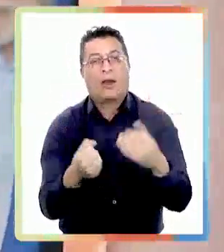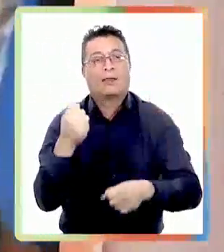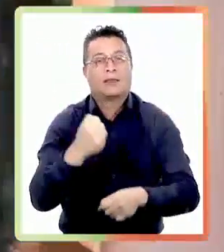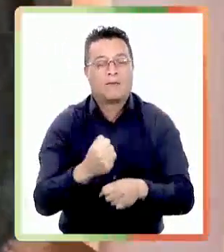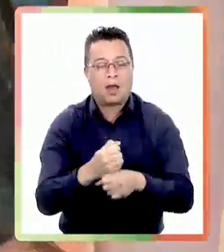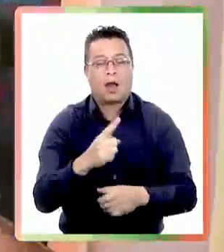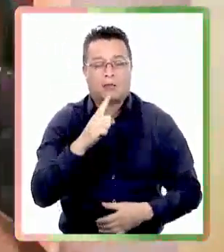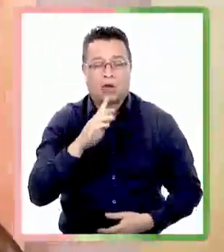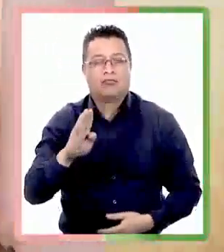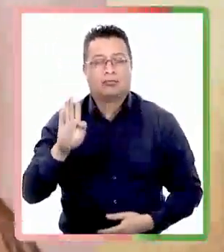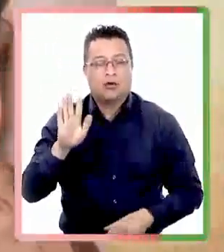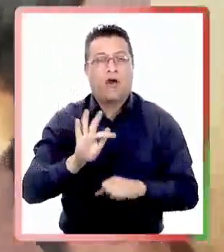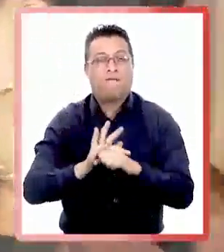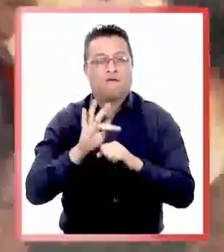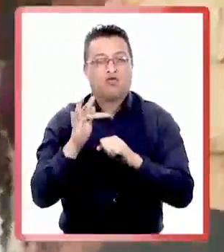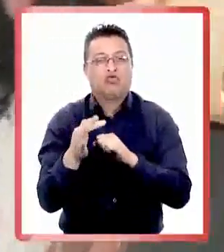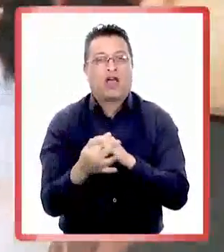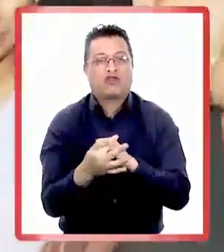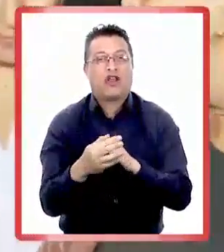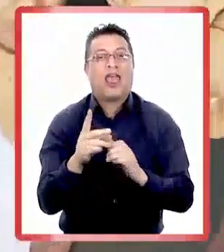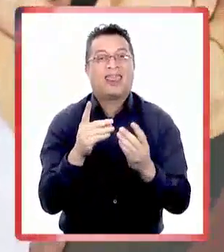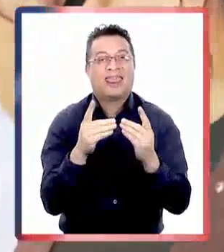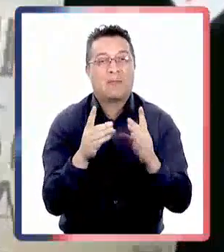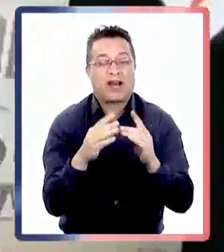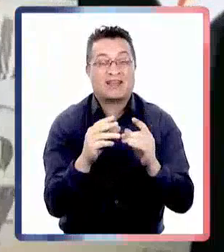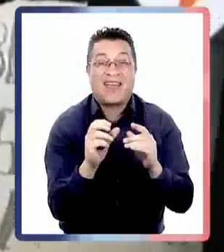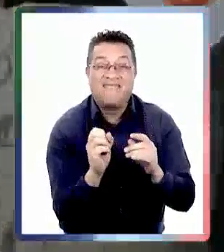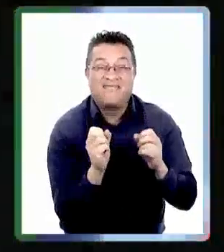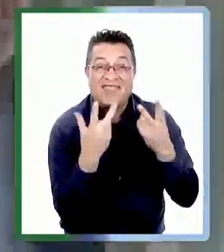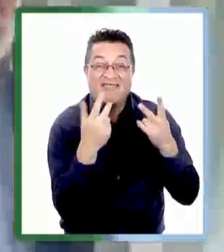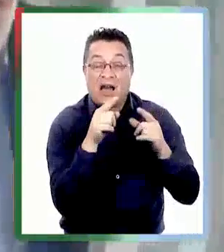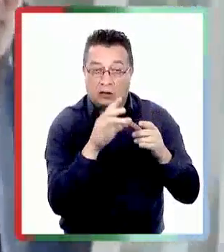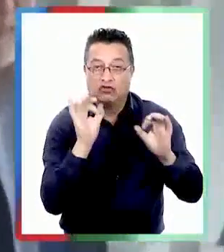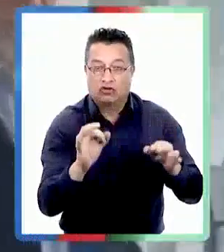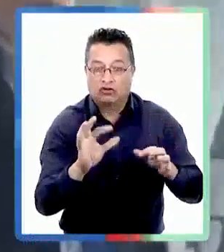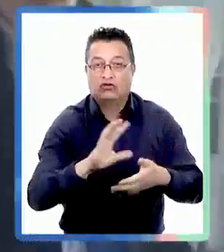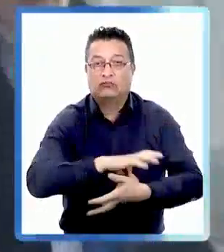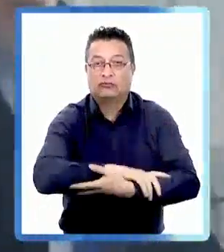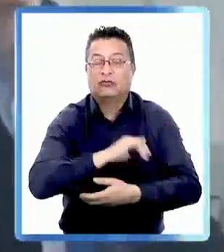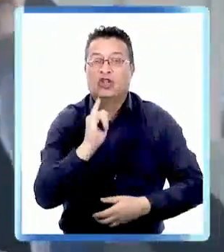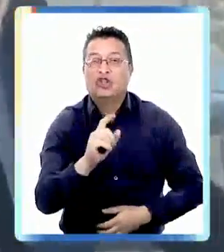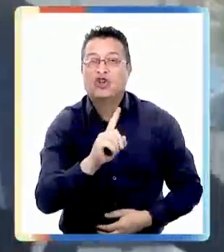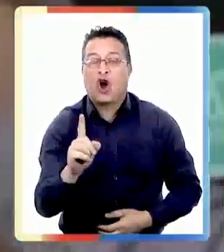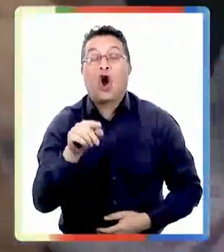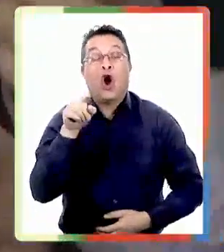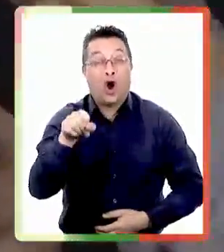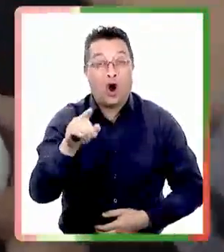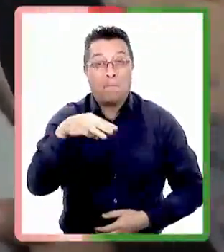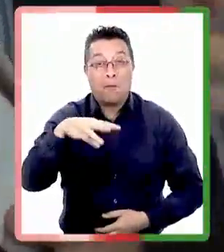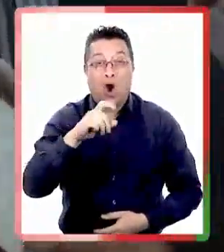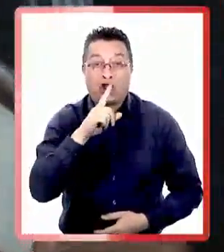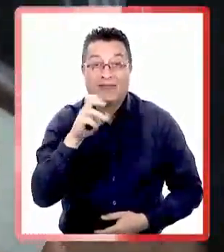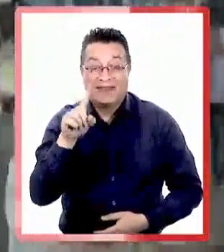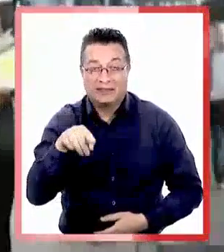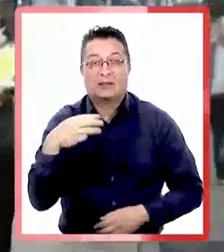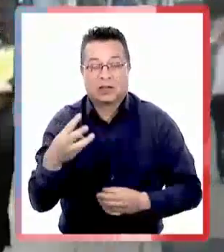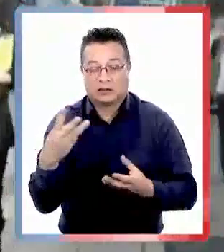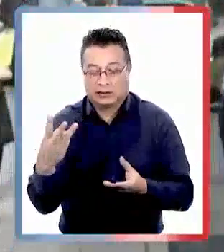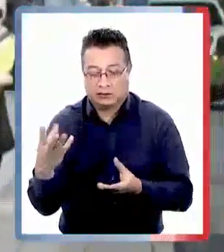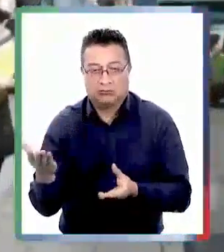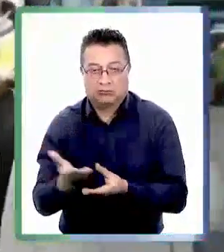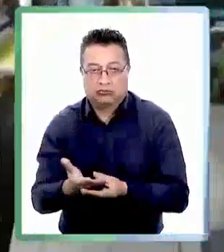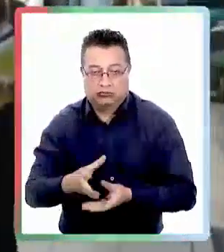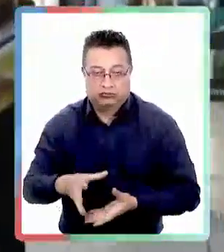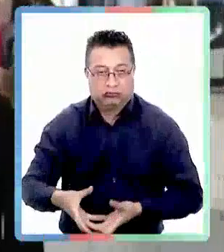trabajos comprometidos por la Fundación Democracia Viva se concretaron o no. Carlos Montes entregó tres archivadores con información al